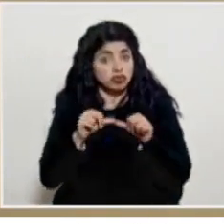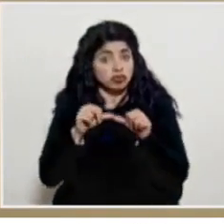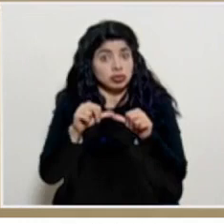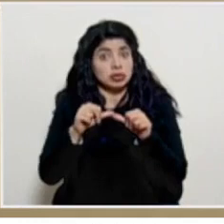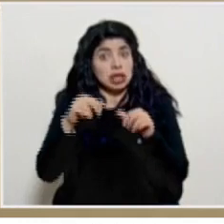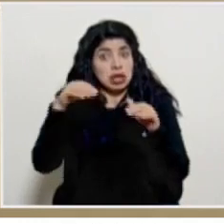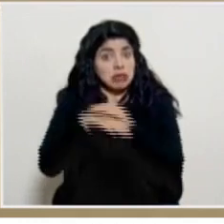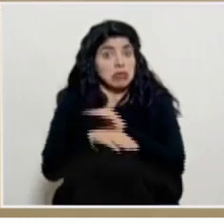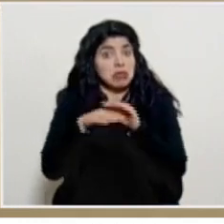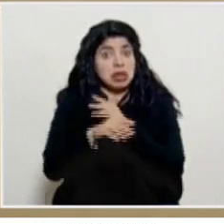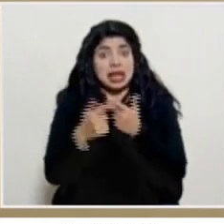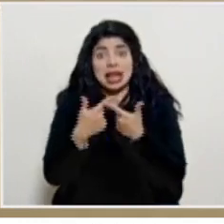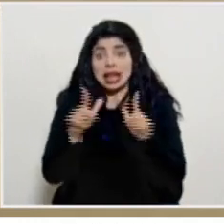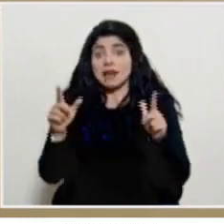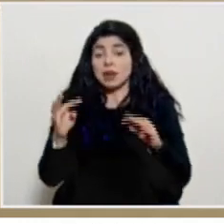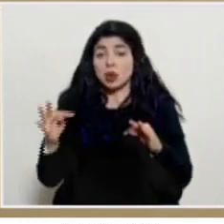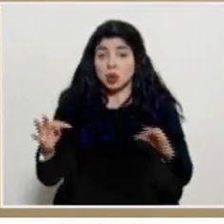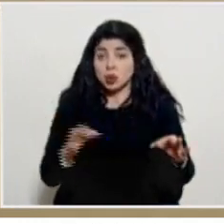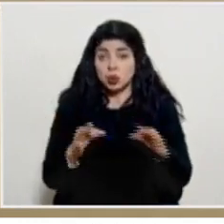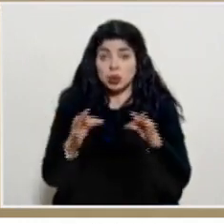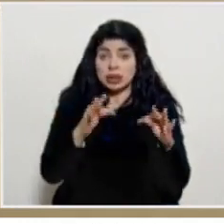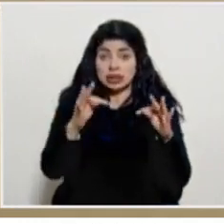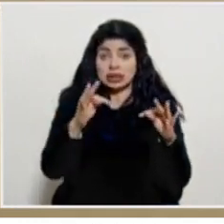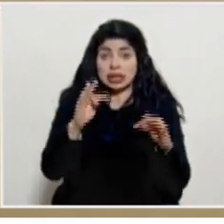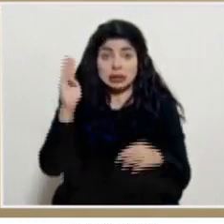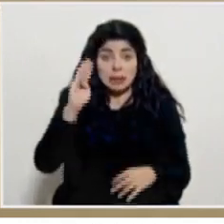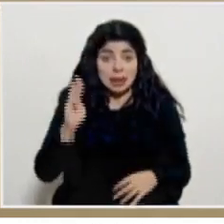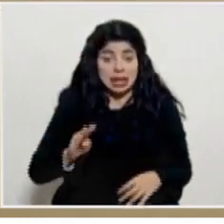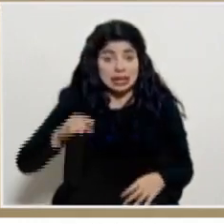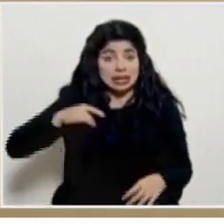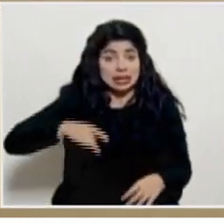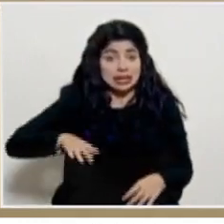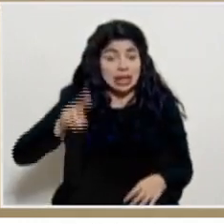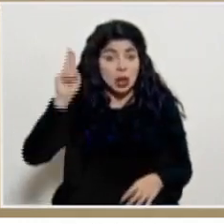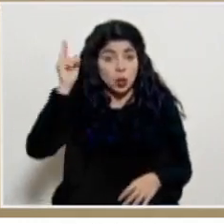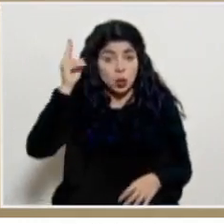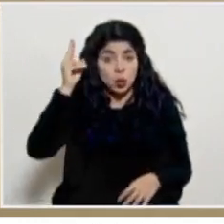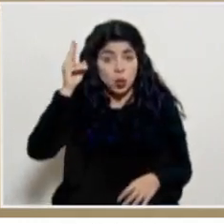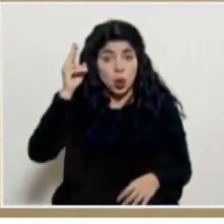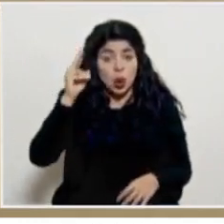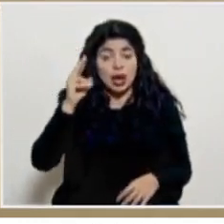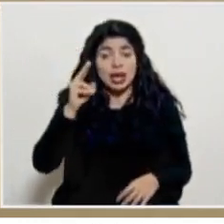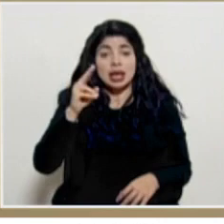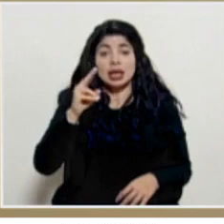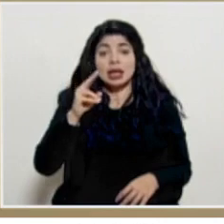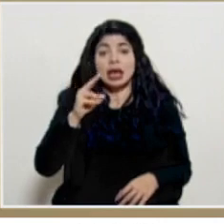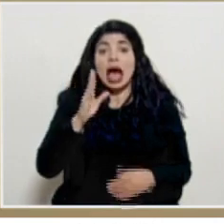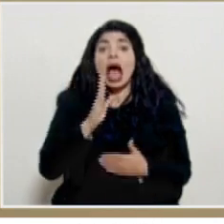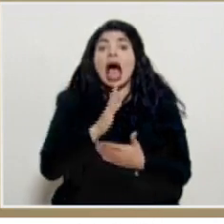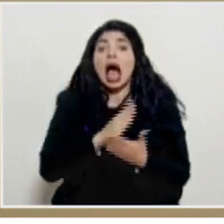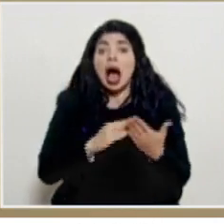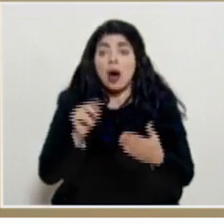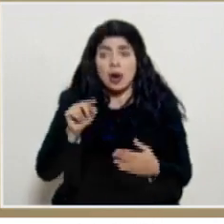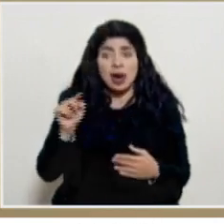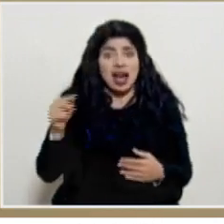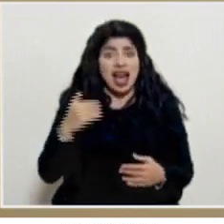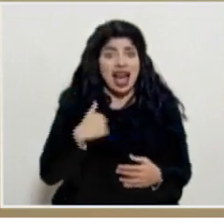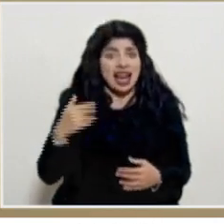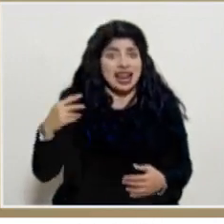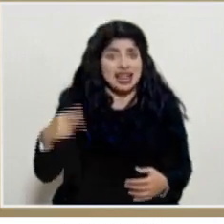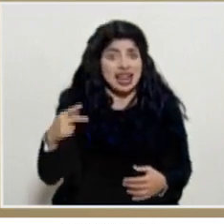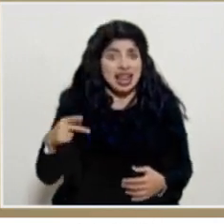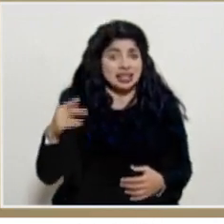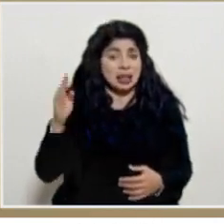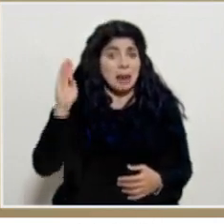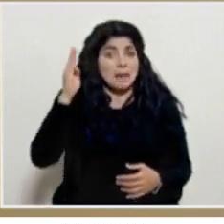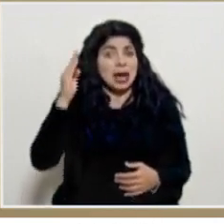entrada libre a turistas provenientes de Brasil Chile Uruguay y a pesar del riesgo que supone la variante